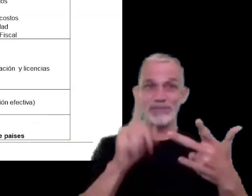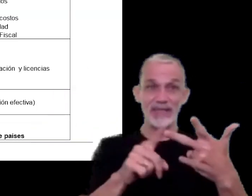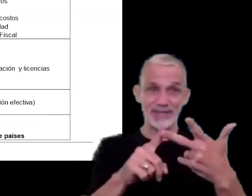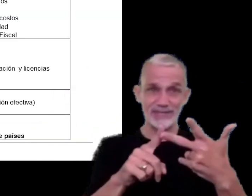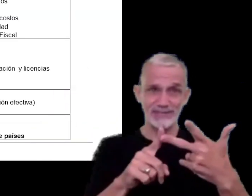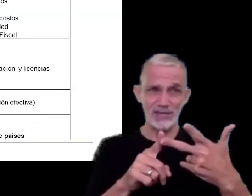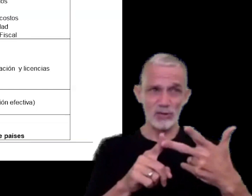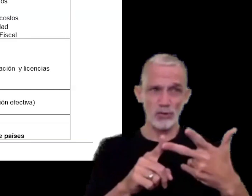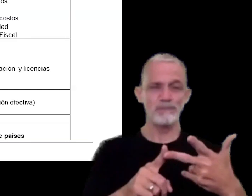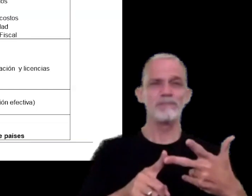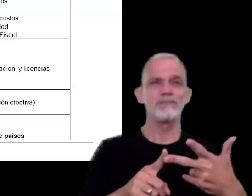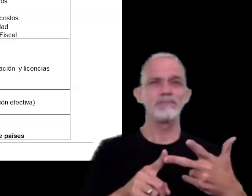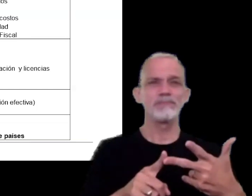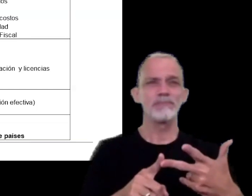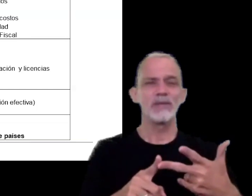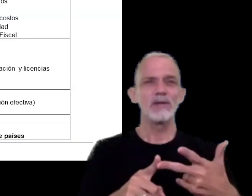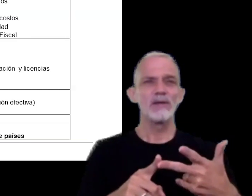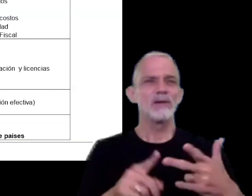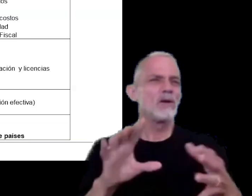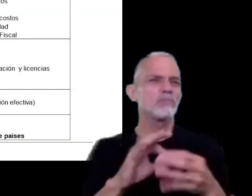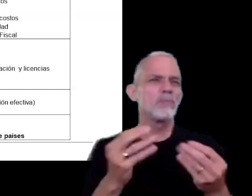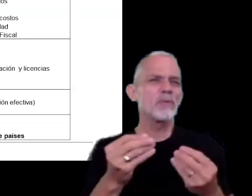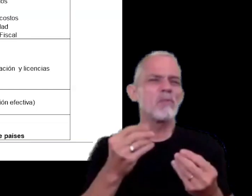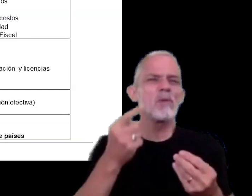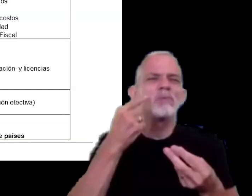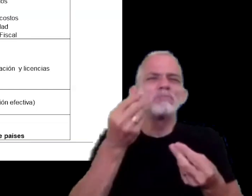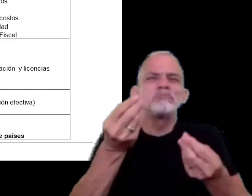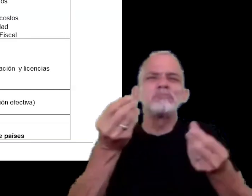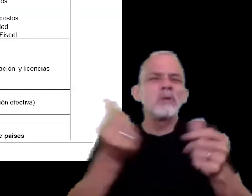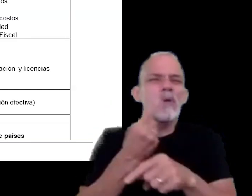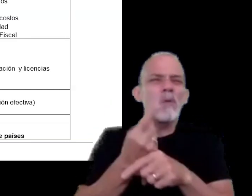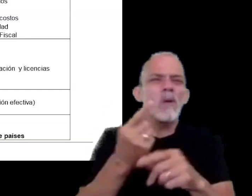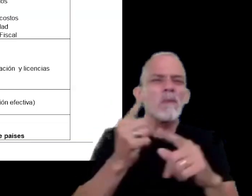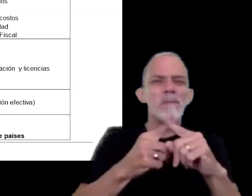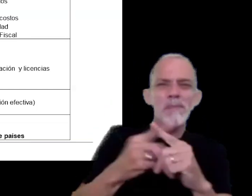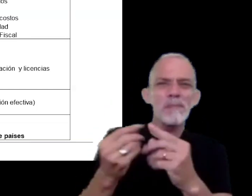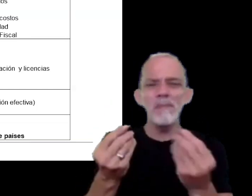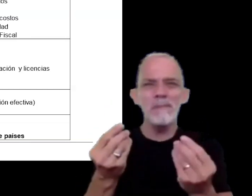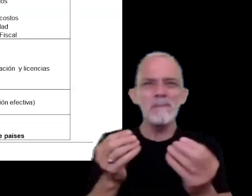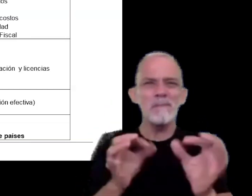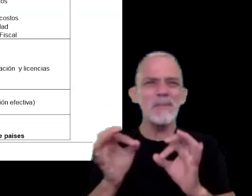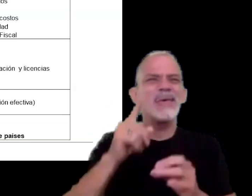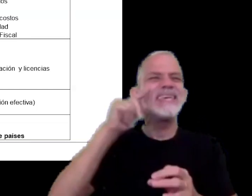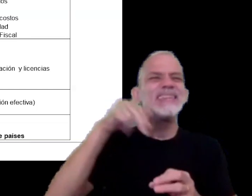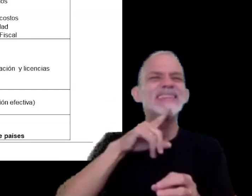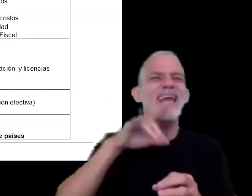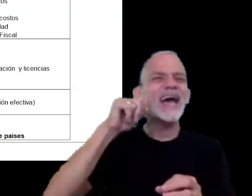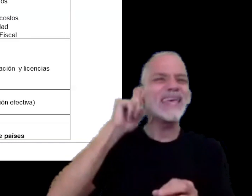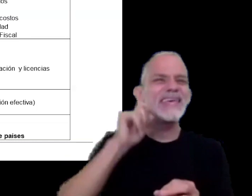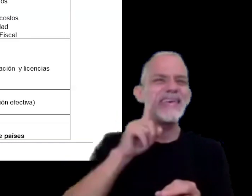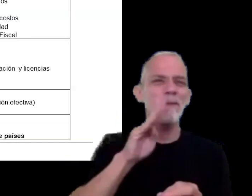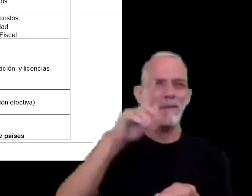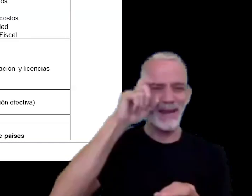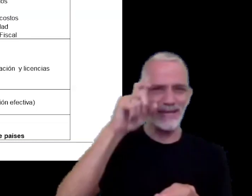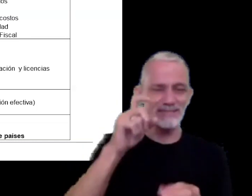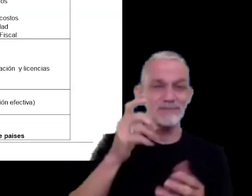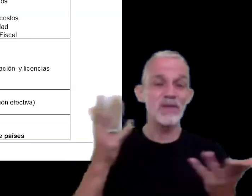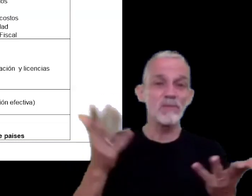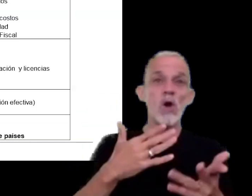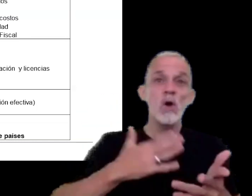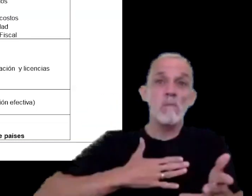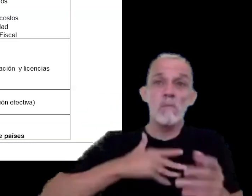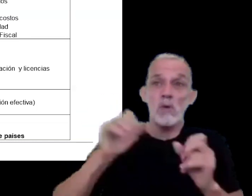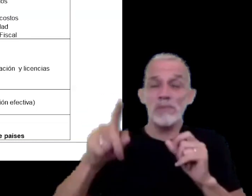tercer capítulo relacionado con los intangibles dentro de la multinacional en términos de propiedad